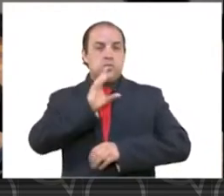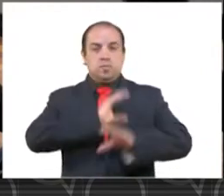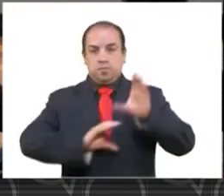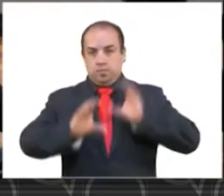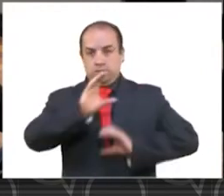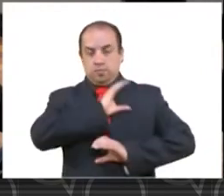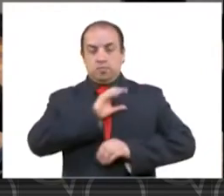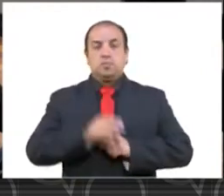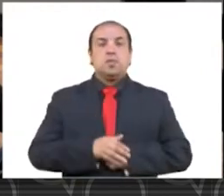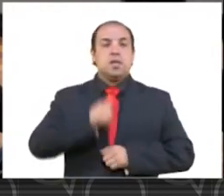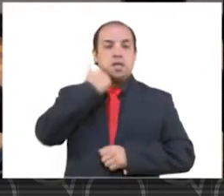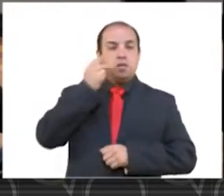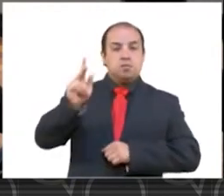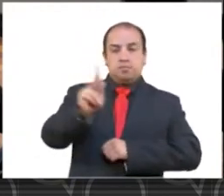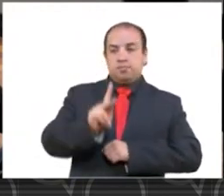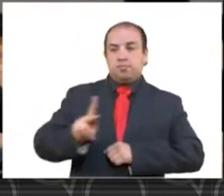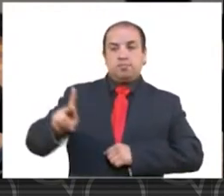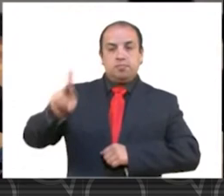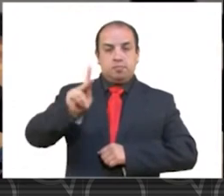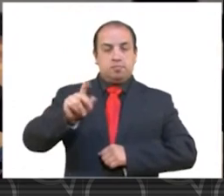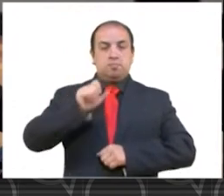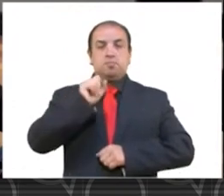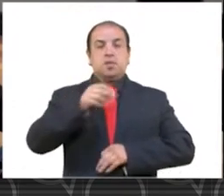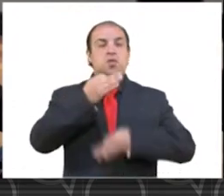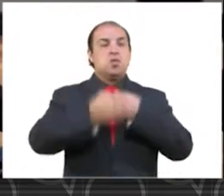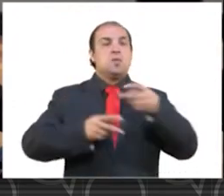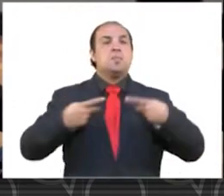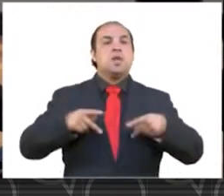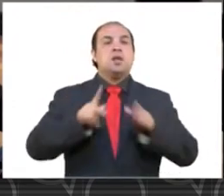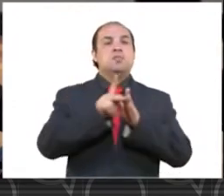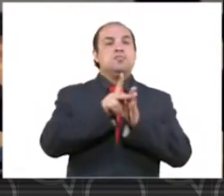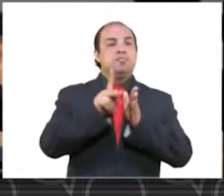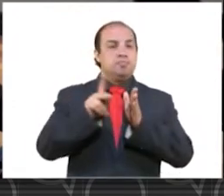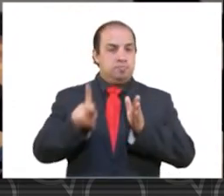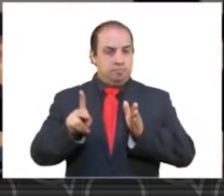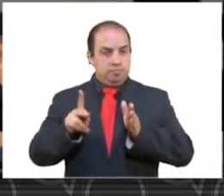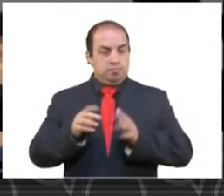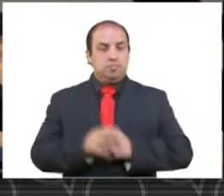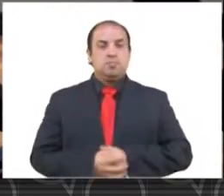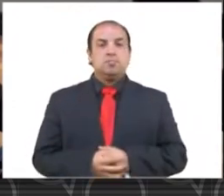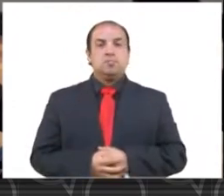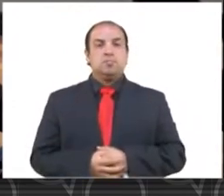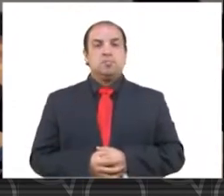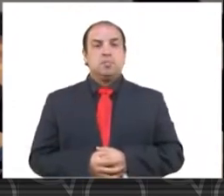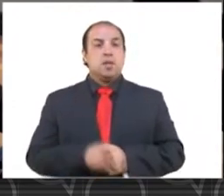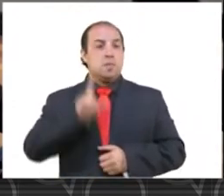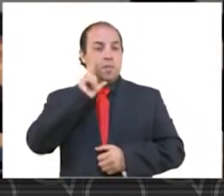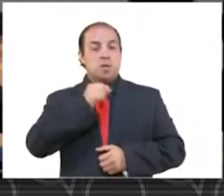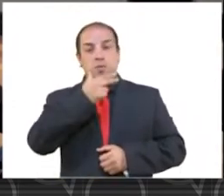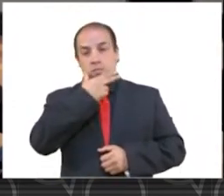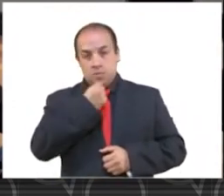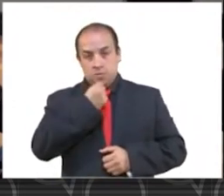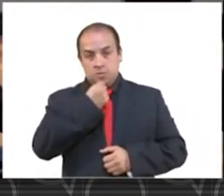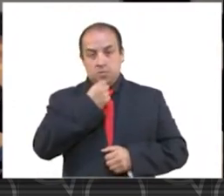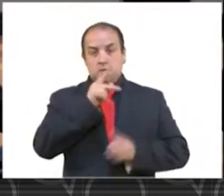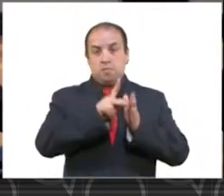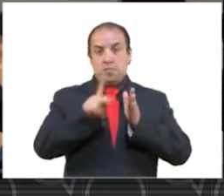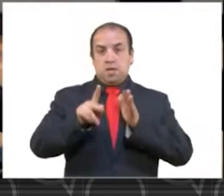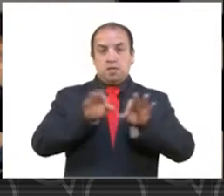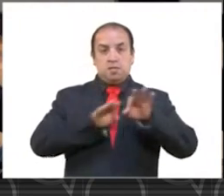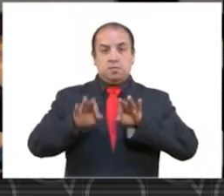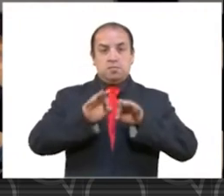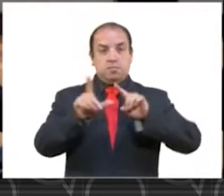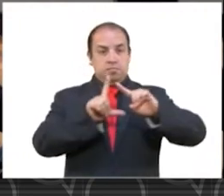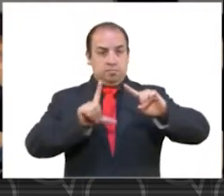que la ciudadanía en general y también todas las periodistas y periodistas, mujeres periodistas y hombres periodistas de este país,